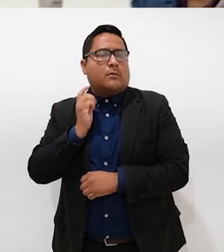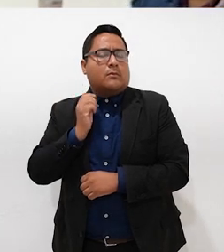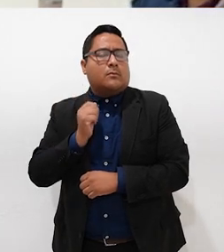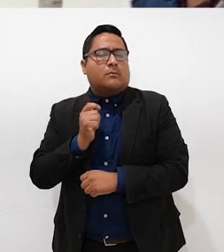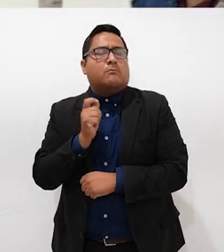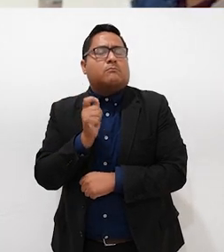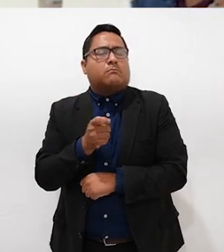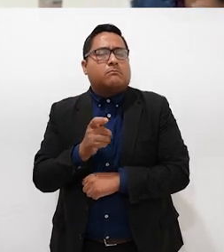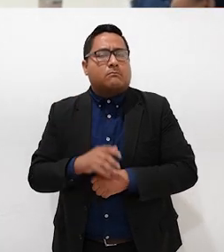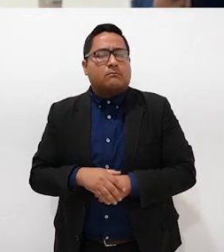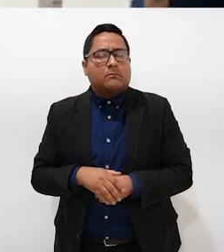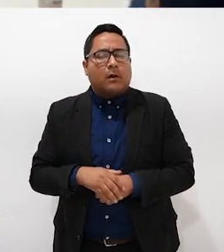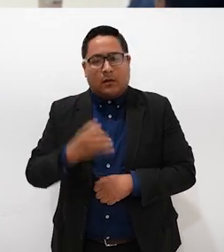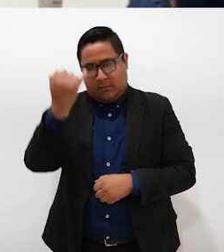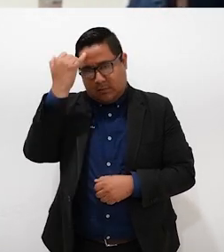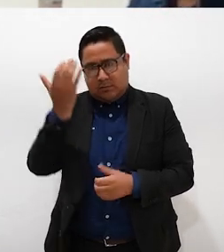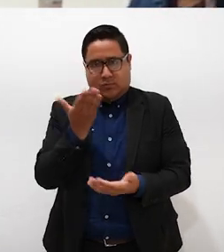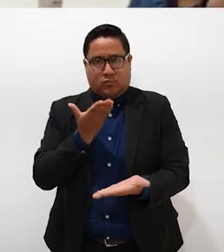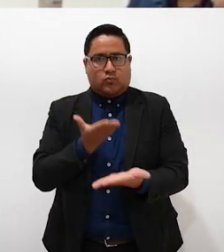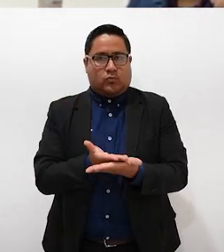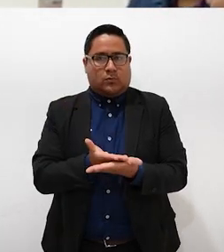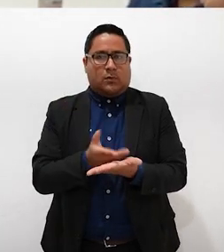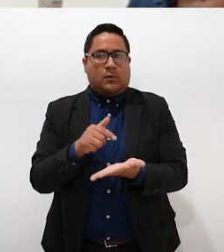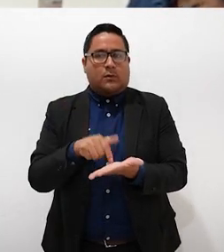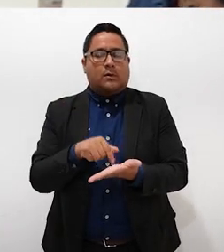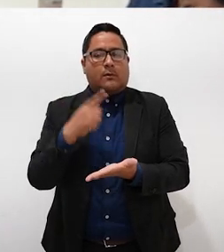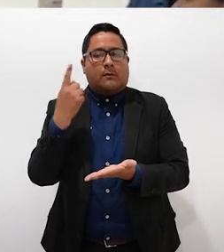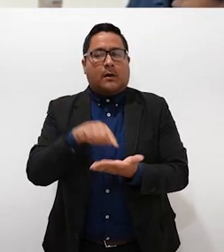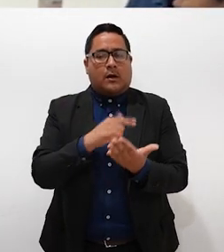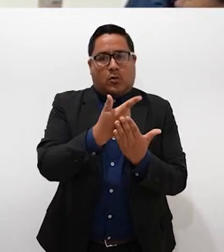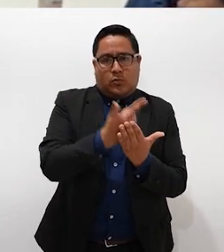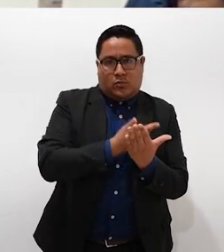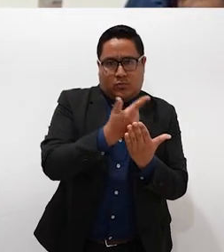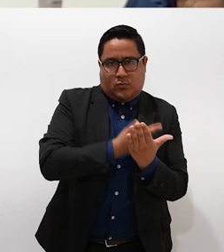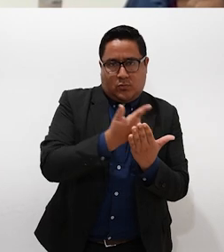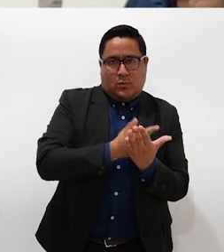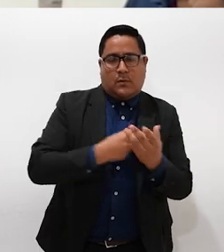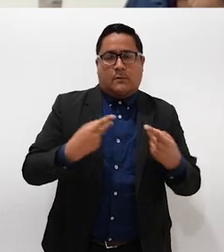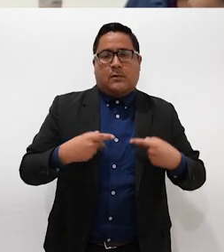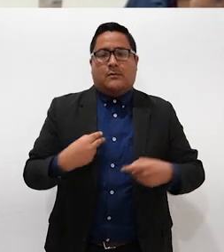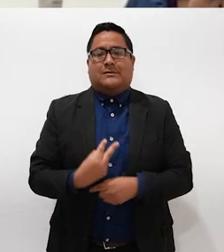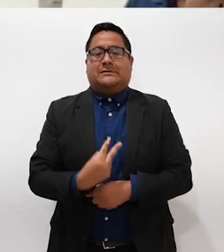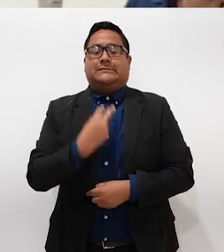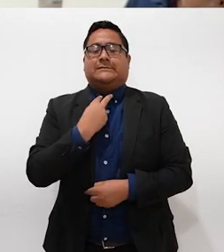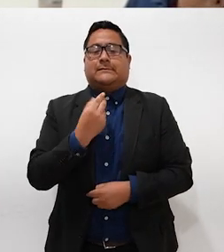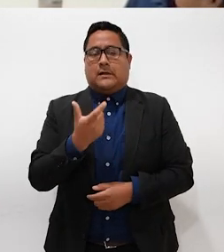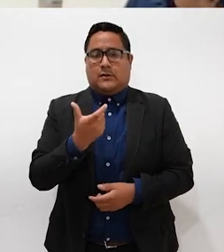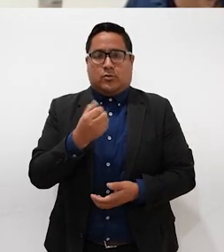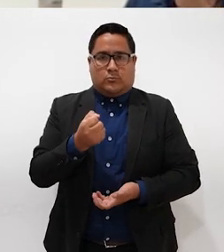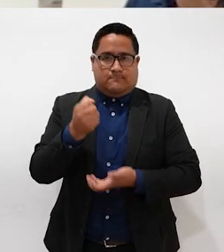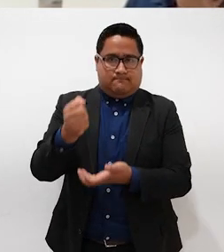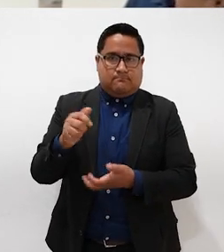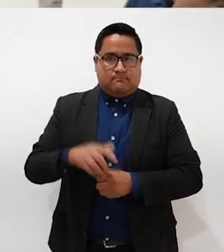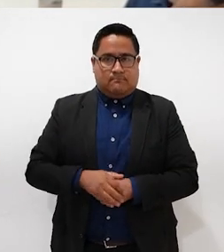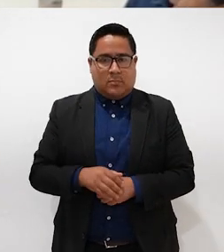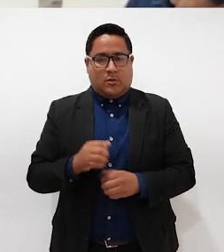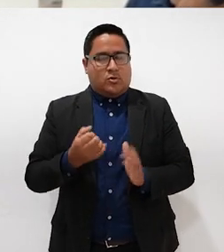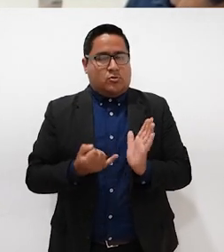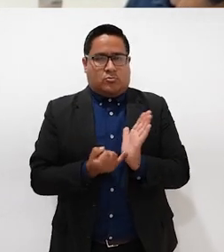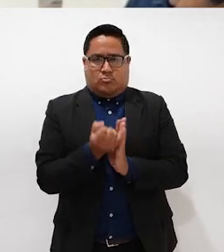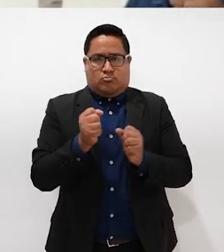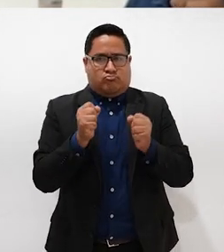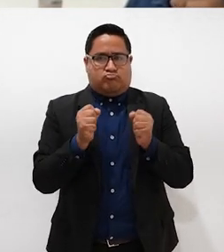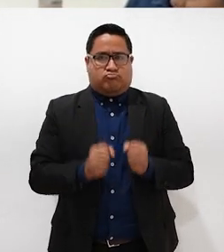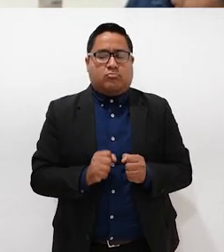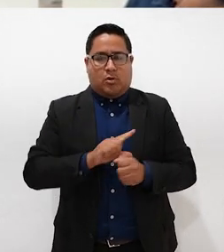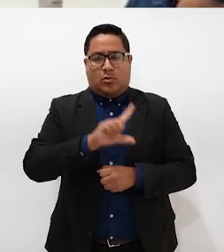la iniciativa del Registro de Deudores Alimentarios con sentencia firme